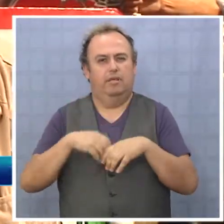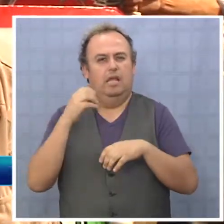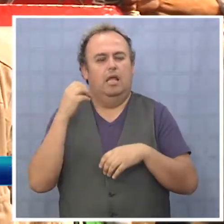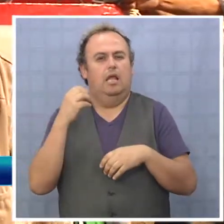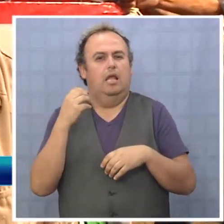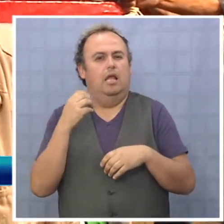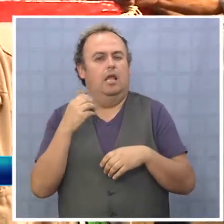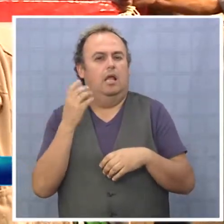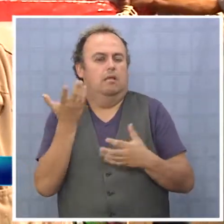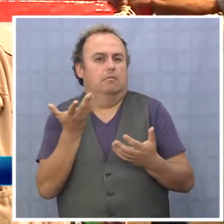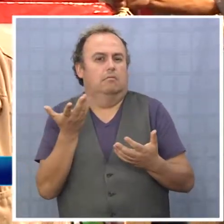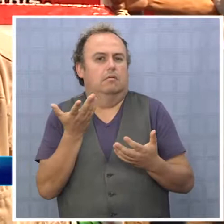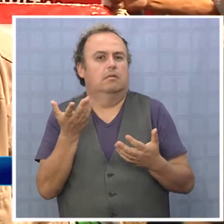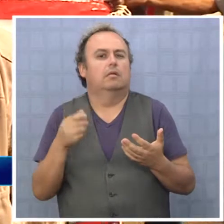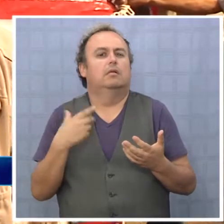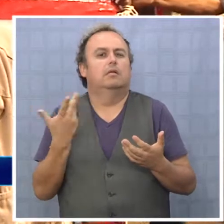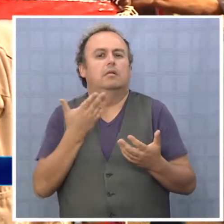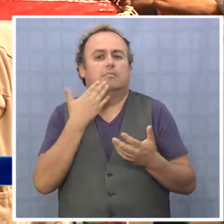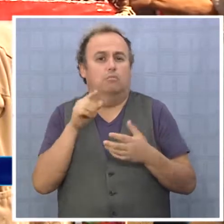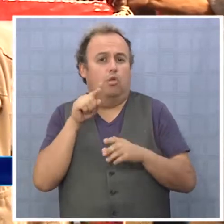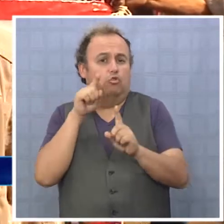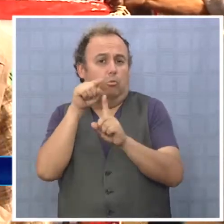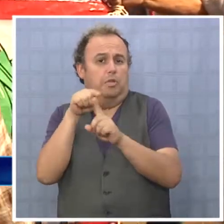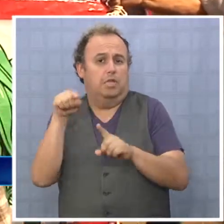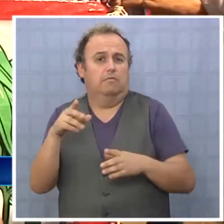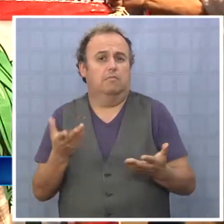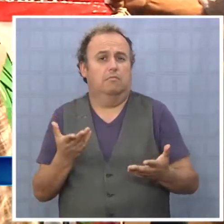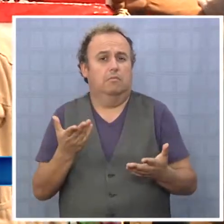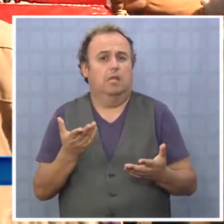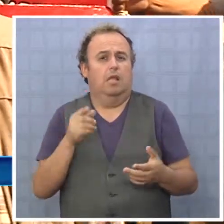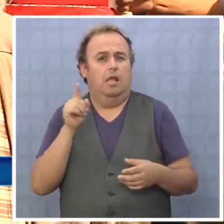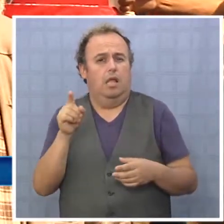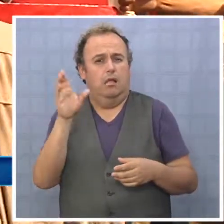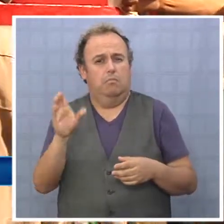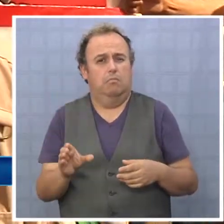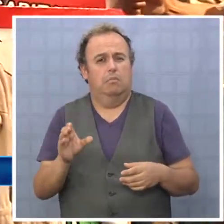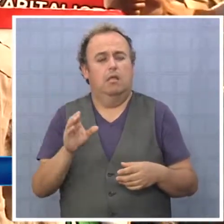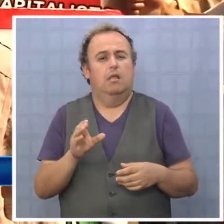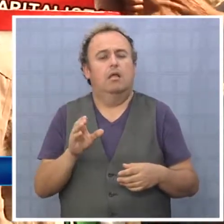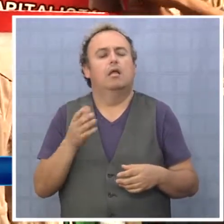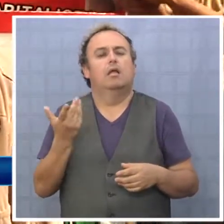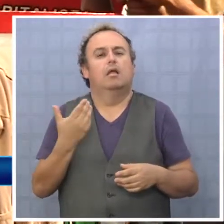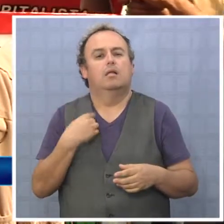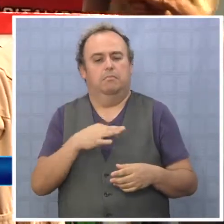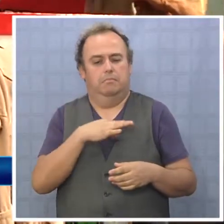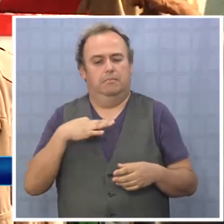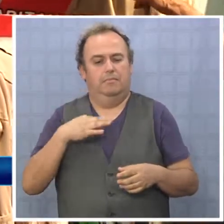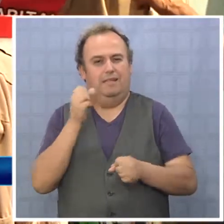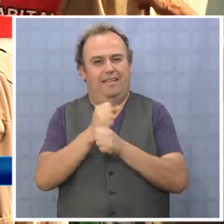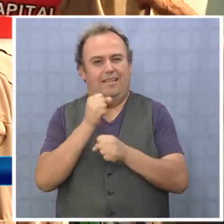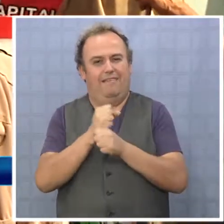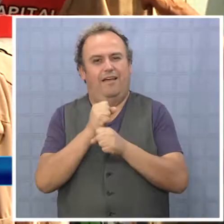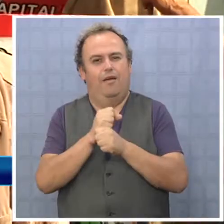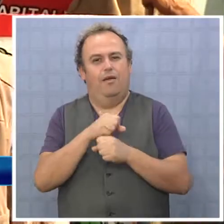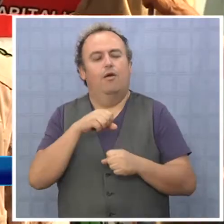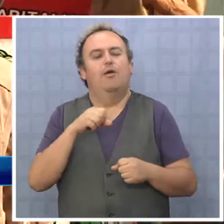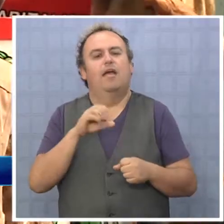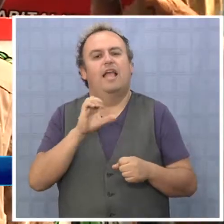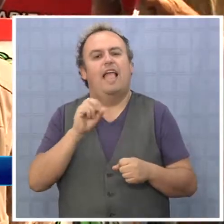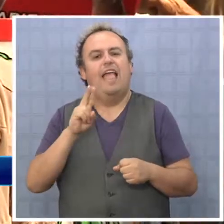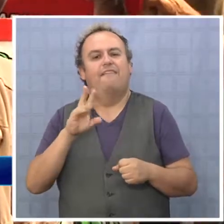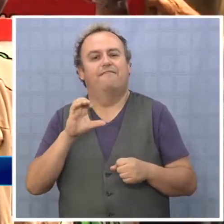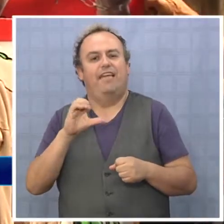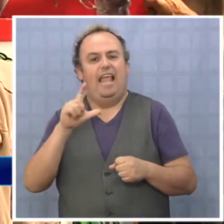Ese es su fin, para eso están allí. Por lo tanto ella no puede estar de acuerdo con una reforma tributaria que sea realmente